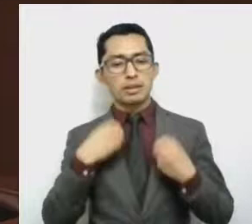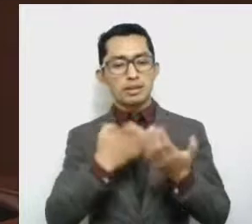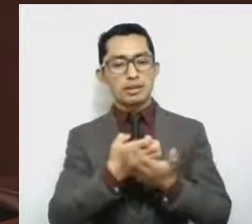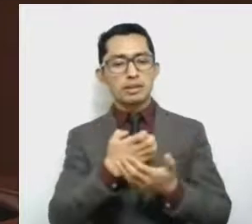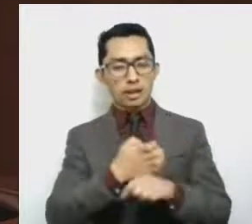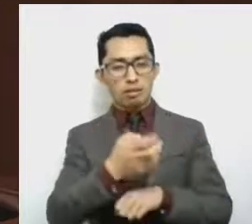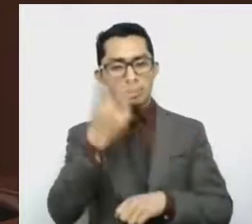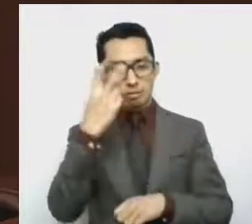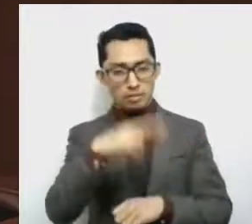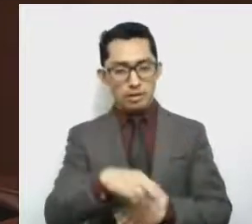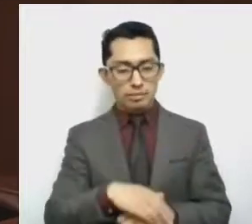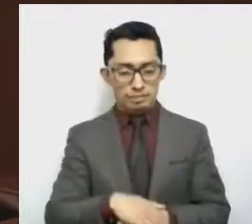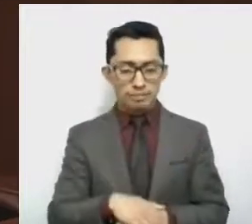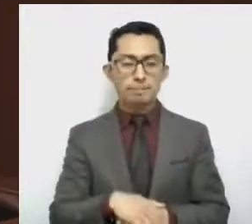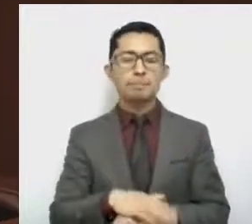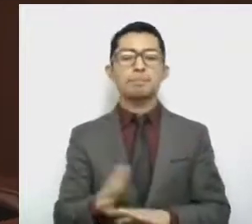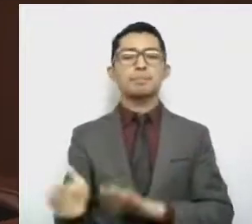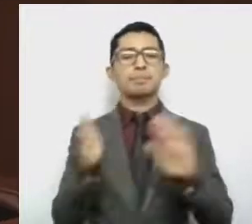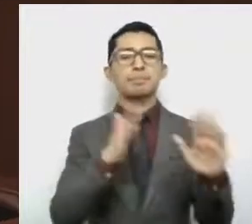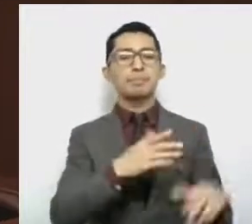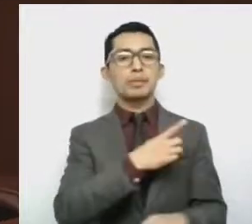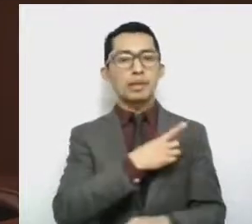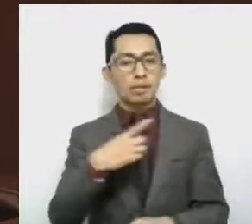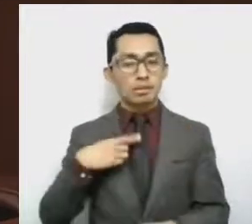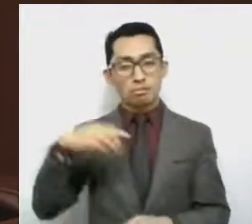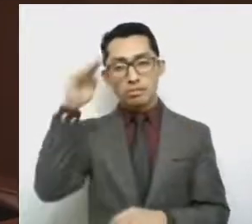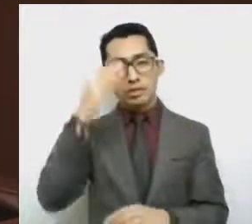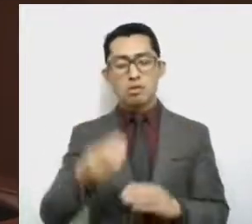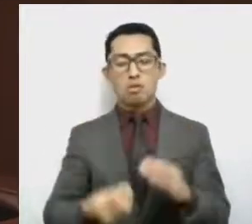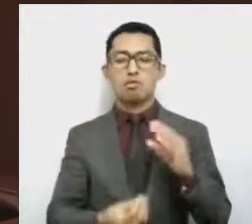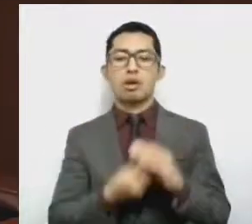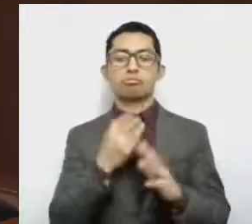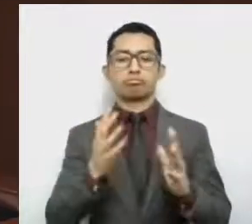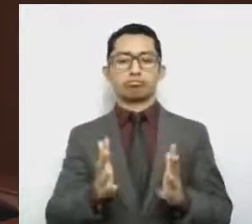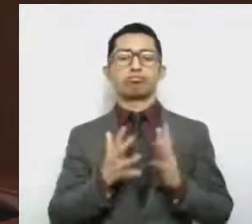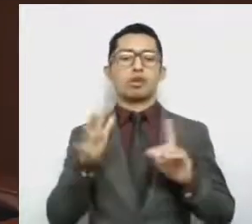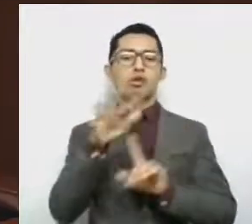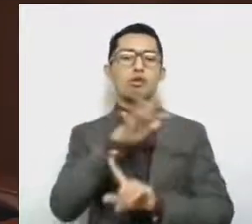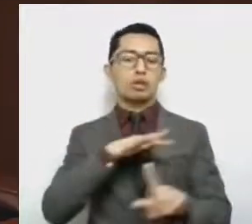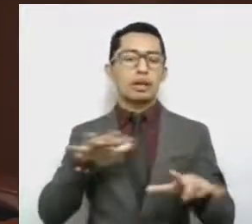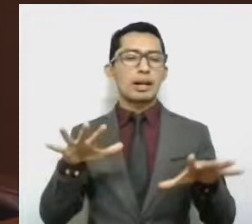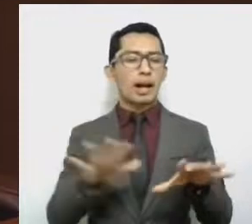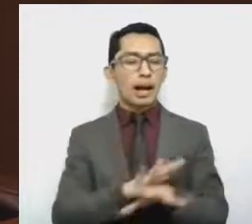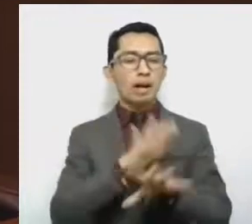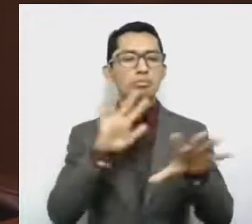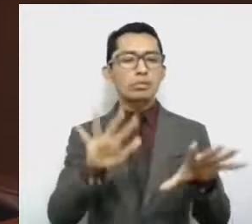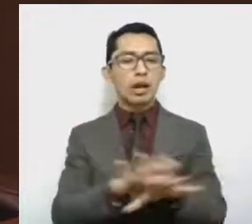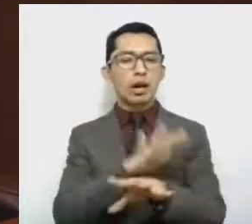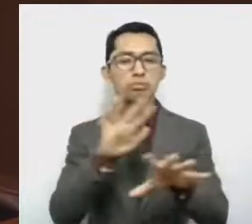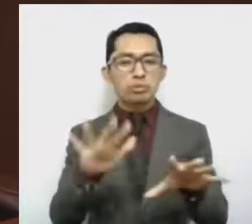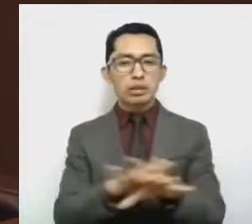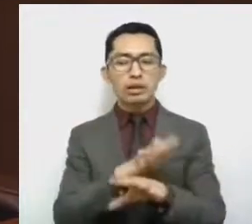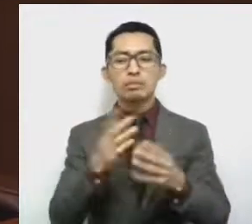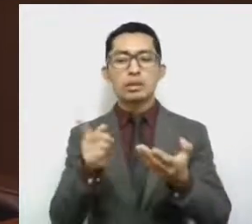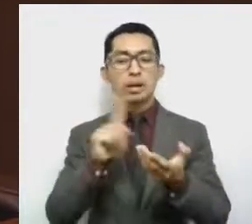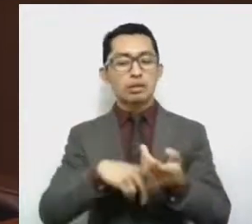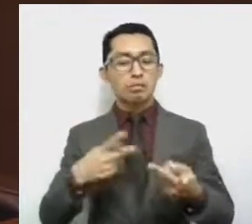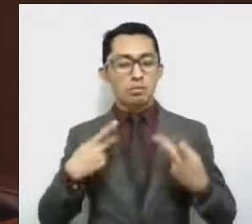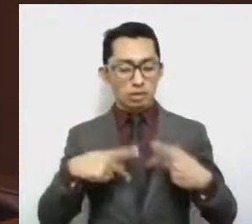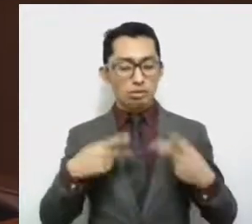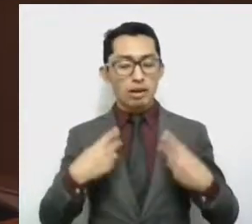Debemos reflexionar sobre el nuevo contexto que ha implicado cambios sustanciales en la población mexiquense,